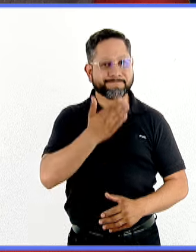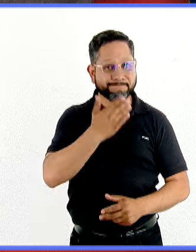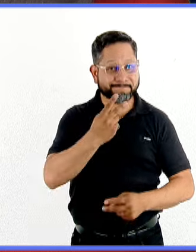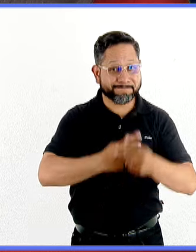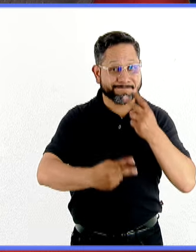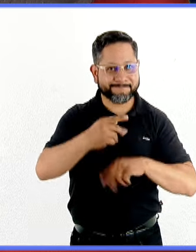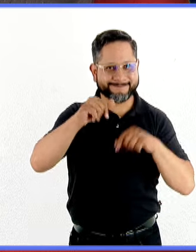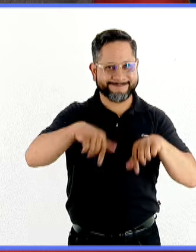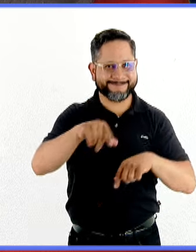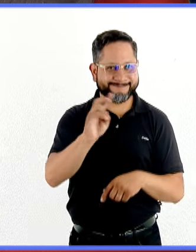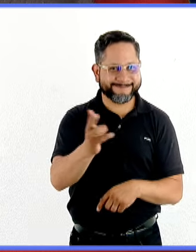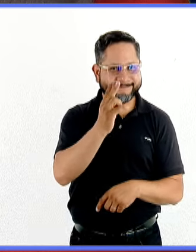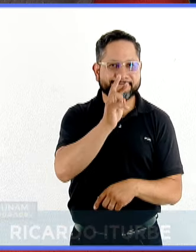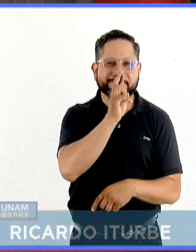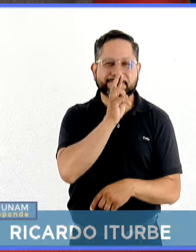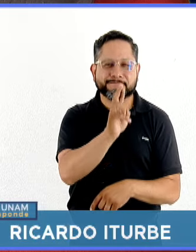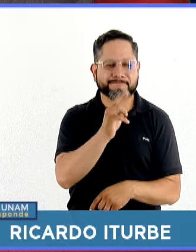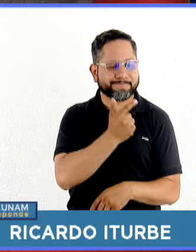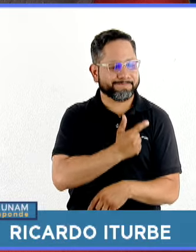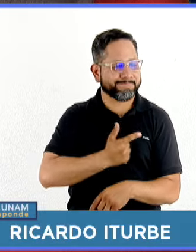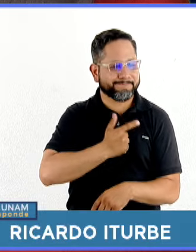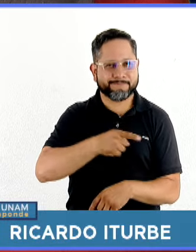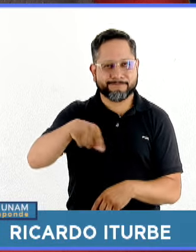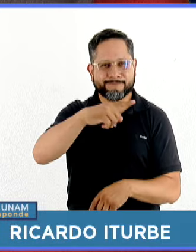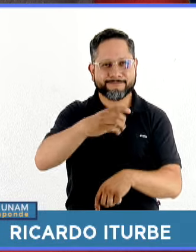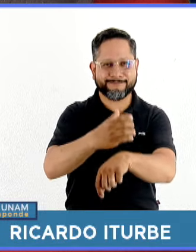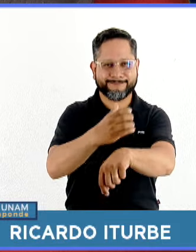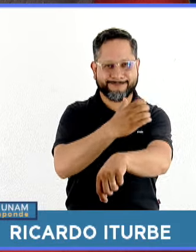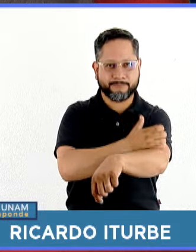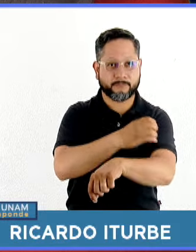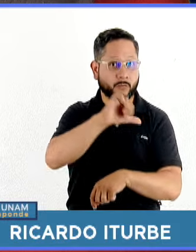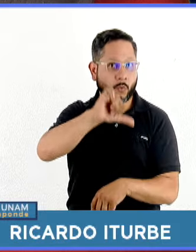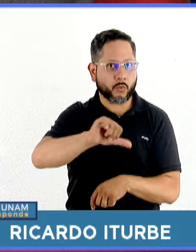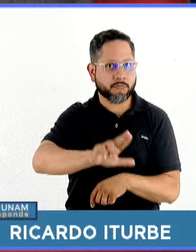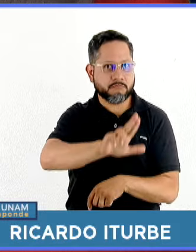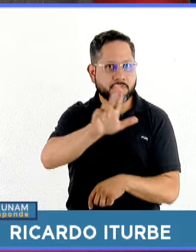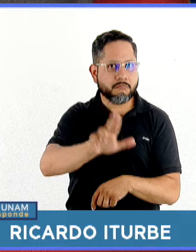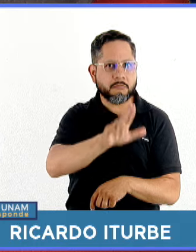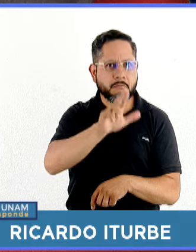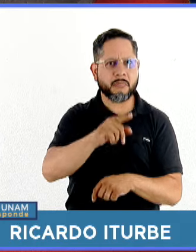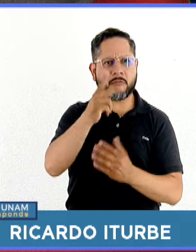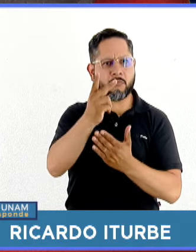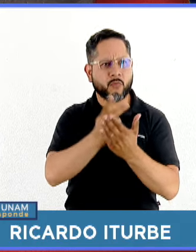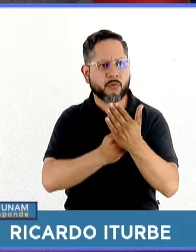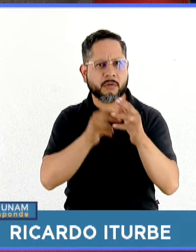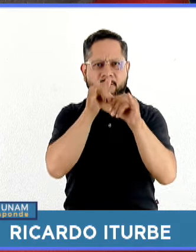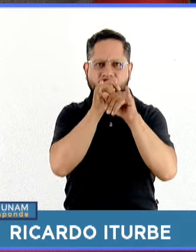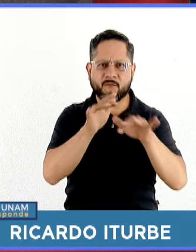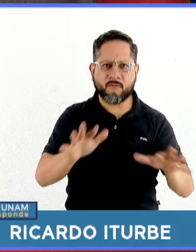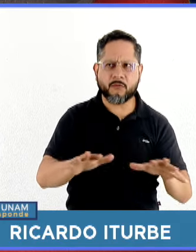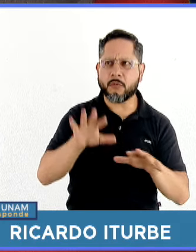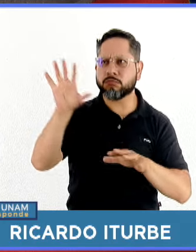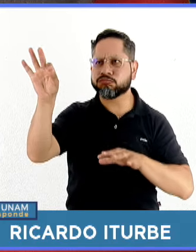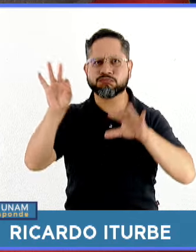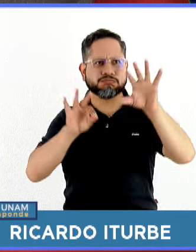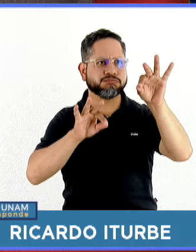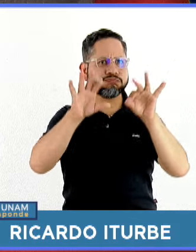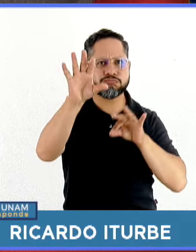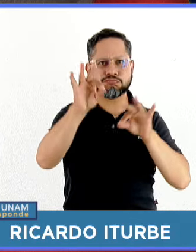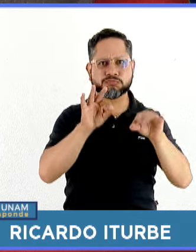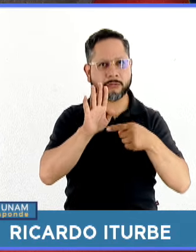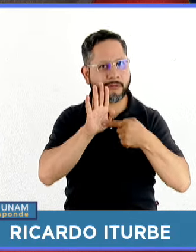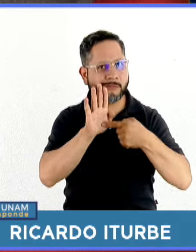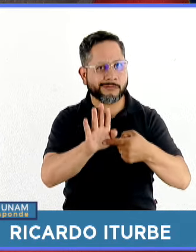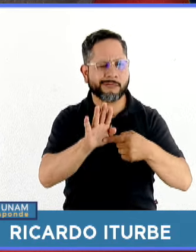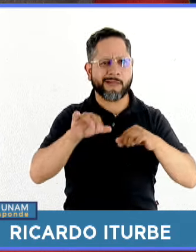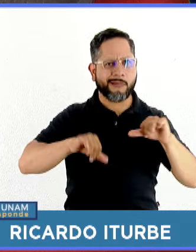Bienvenidos a la UNAM Responde, nos da muchísimo gusto que nos acompañe en este martes en este programa informativo que nos permite hacer eco de todo ese conocimiento y